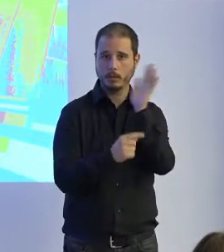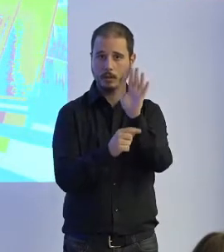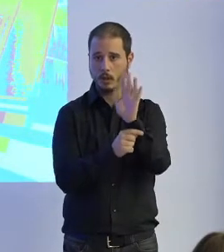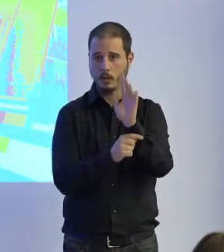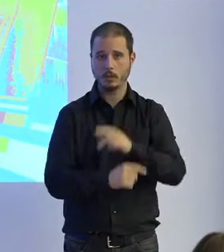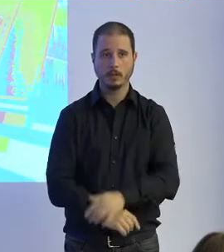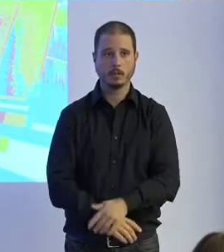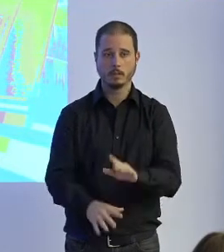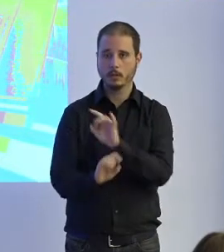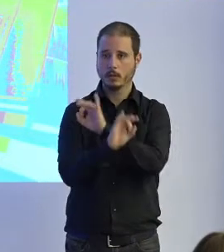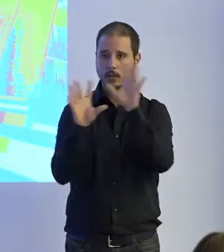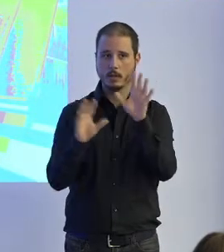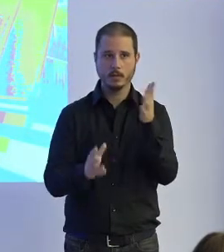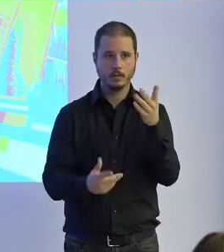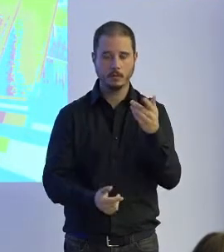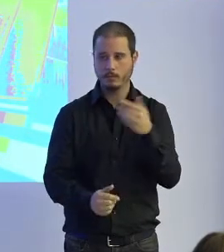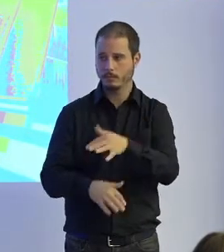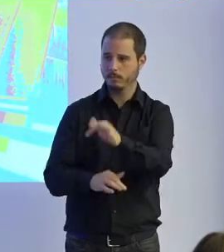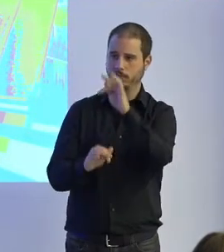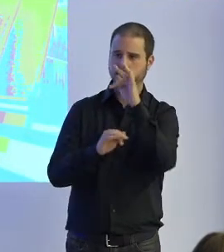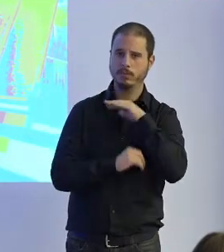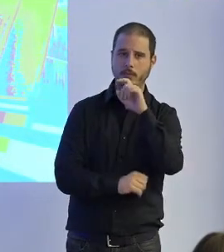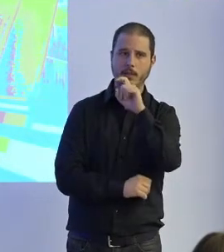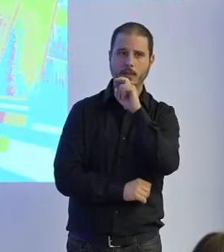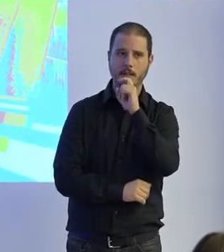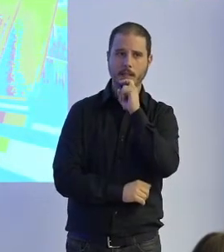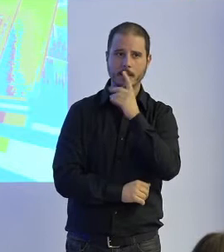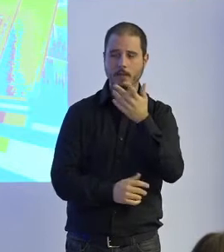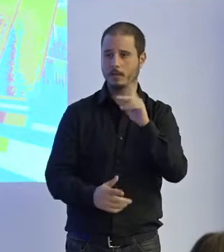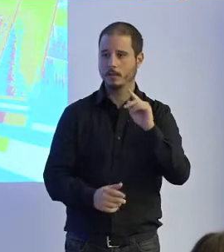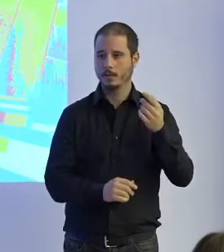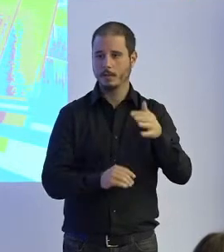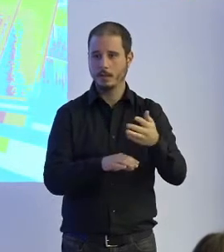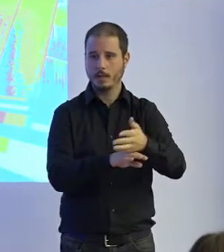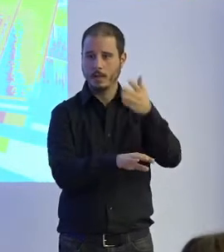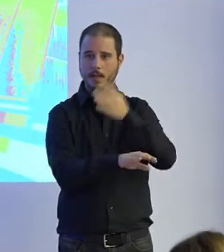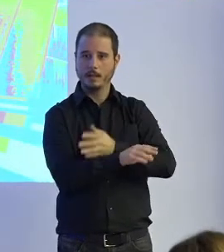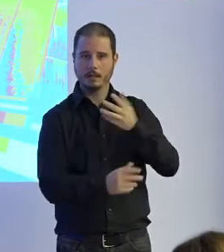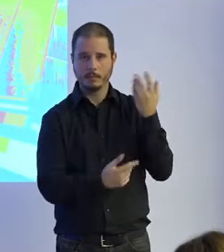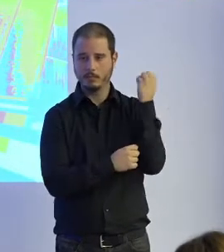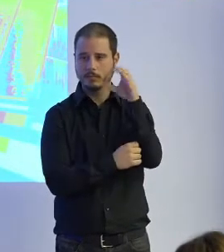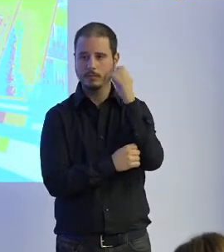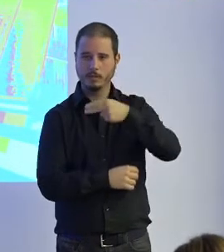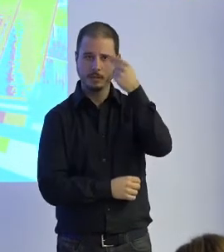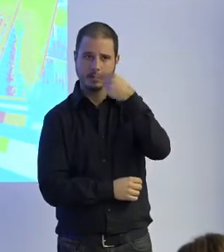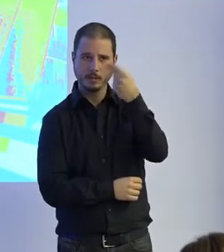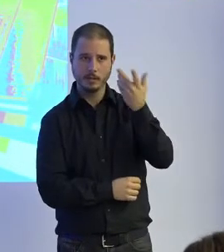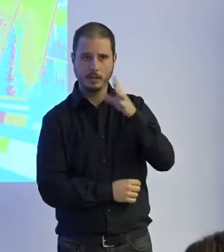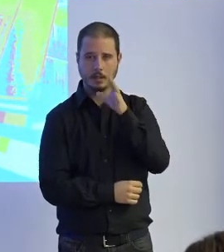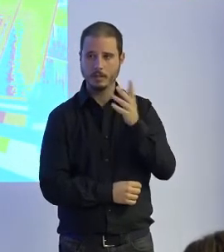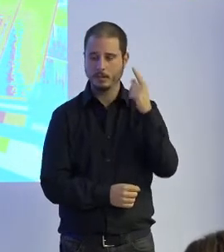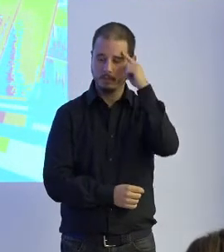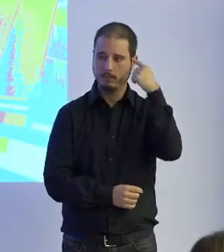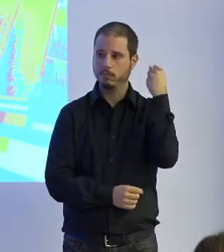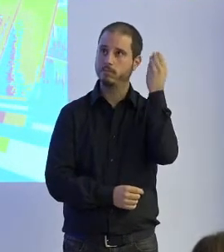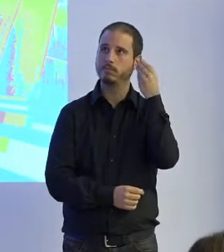y claro tengo un muerto bárbaro porque después de la interesante presentación que ha hecho Ruth me queda la cabeza dando vuelta